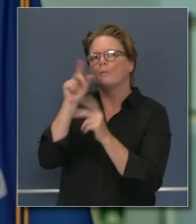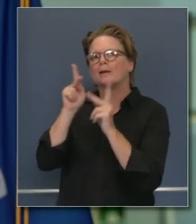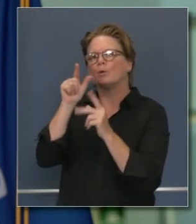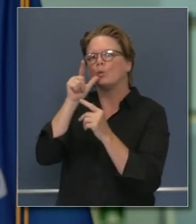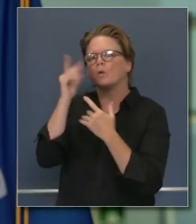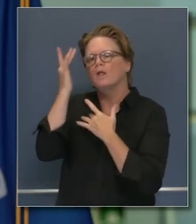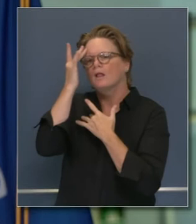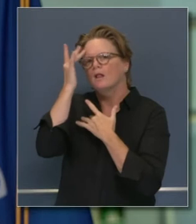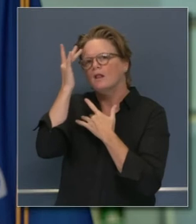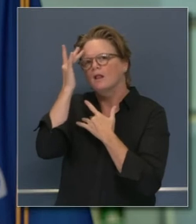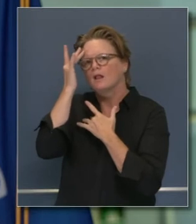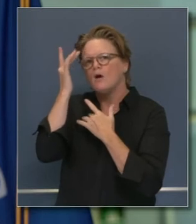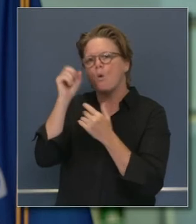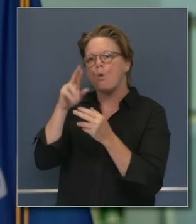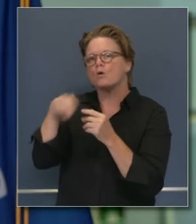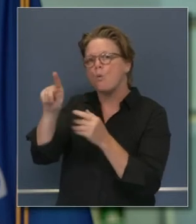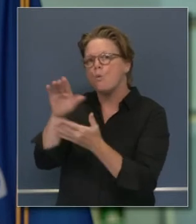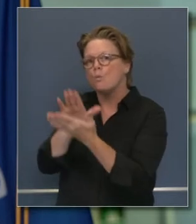crear